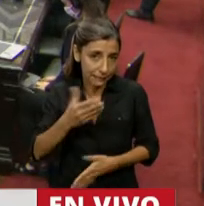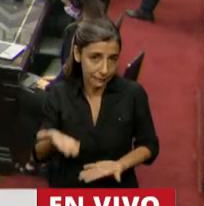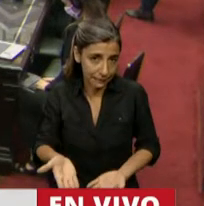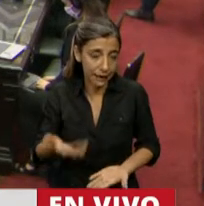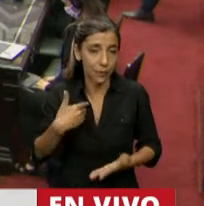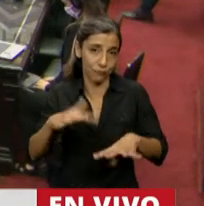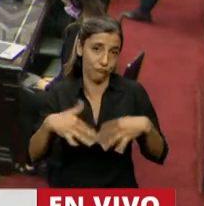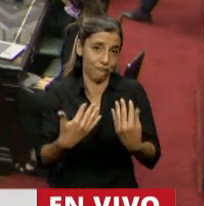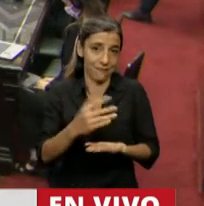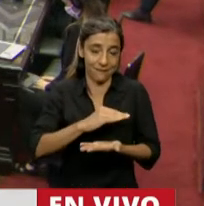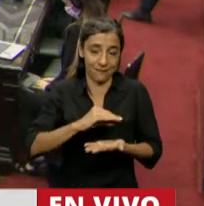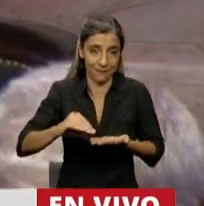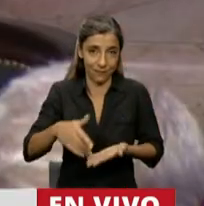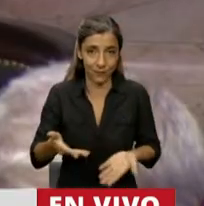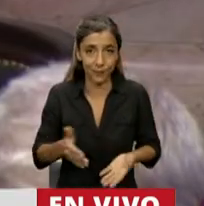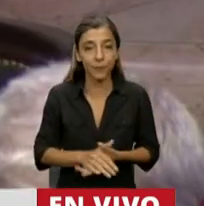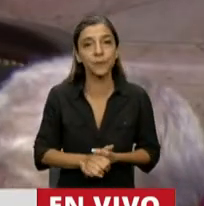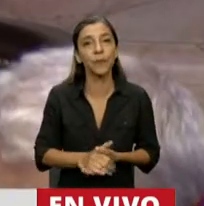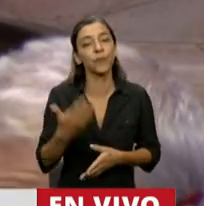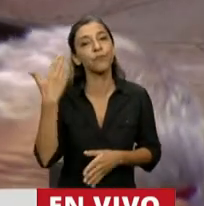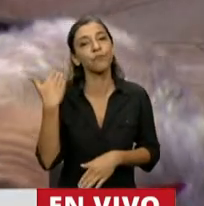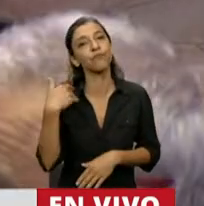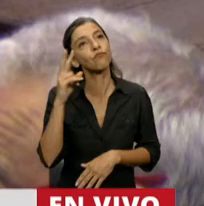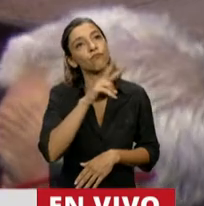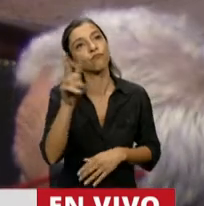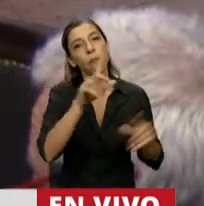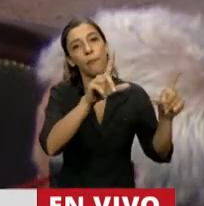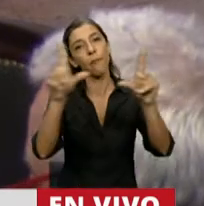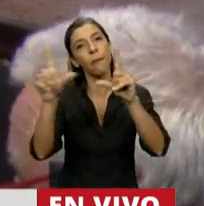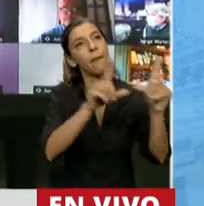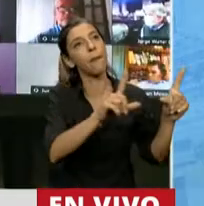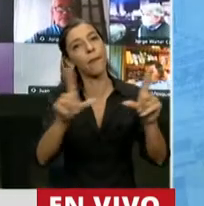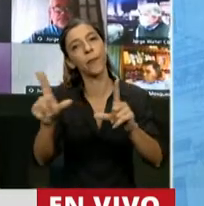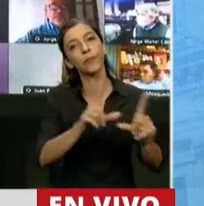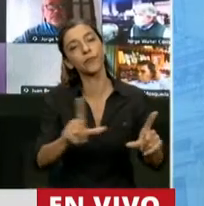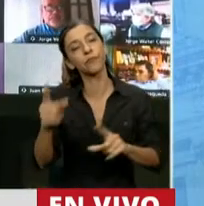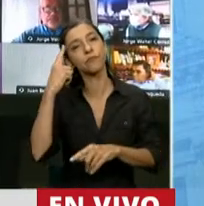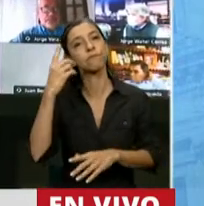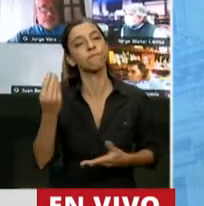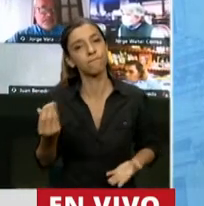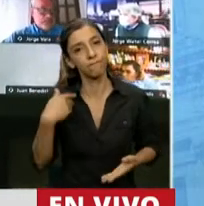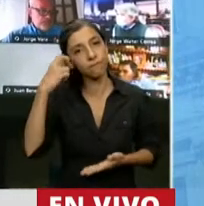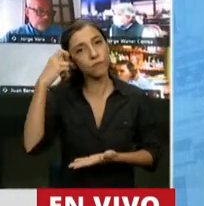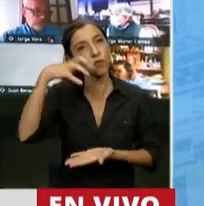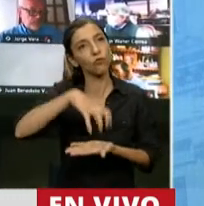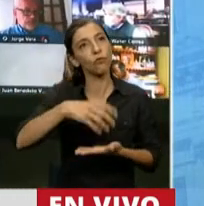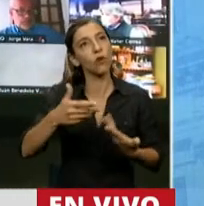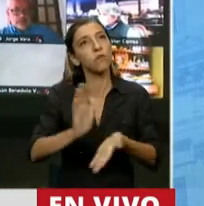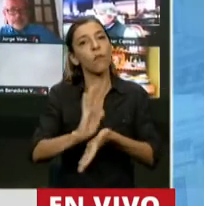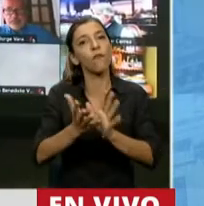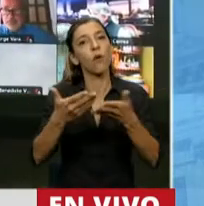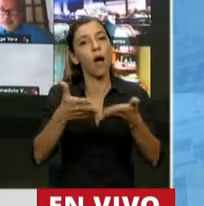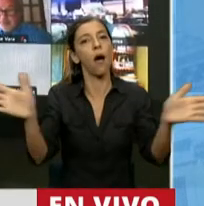de la Cámara de Diputados. Mientras miraba las pantallas, pensaba que el Parlamento Abierto no es sólo tecnología.